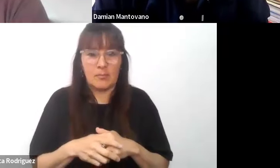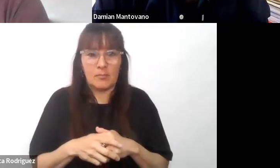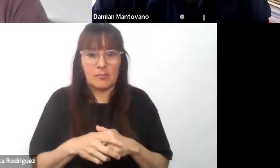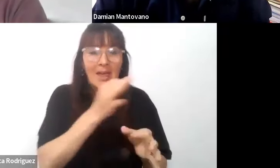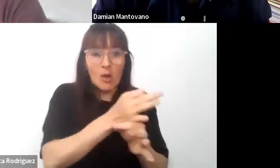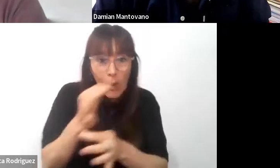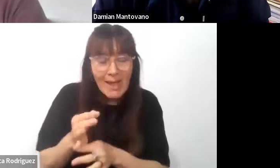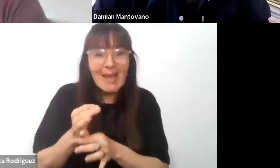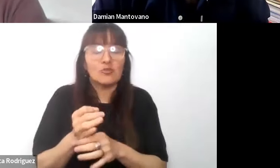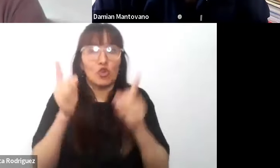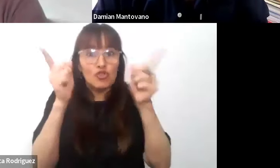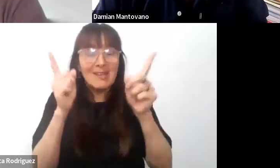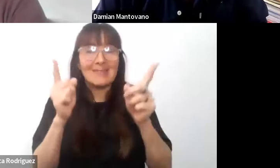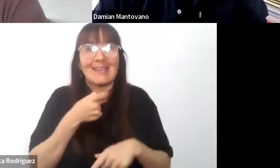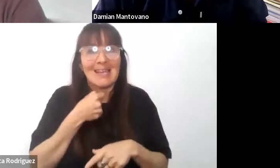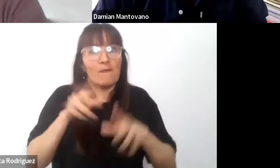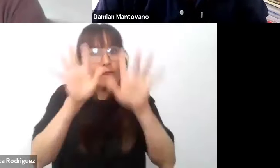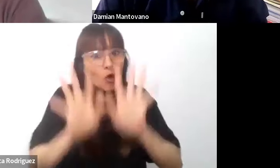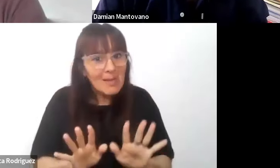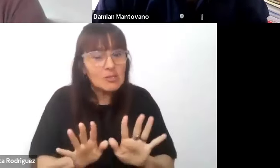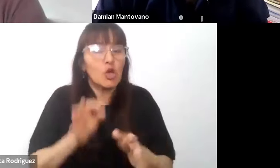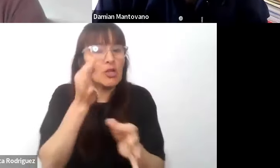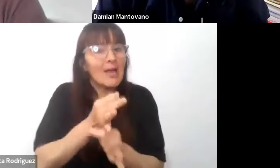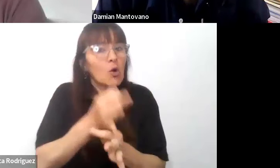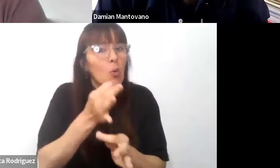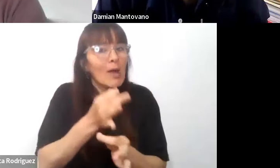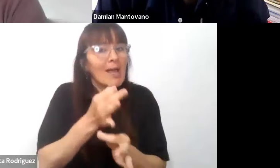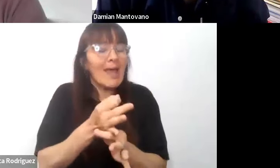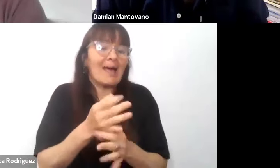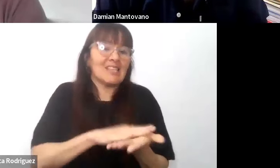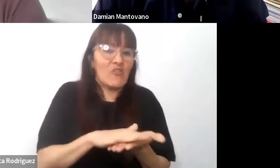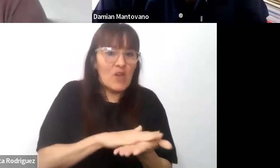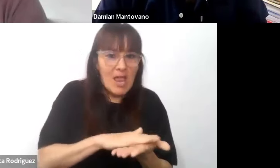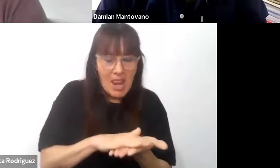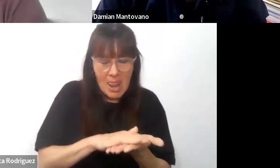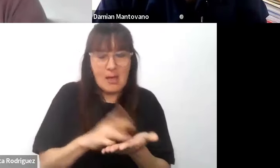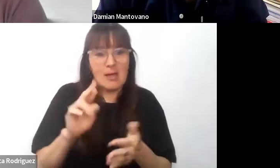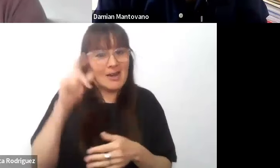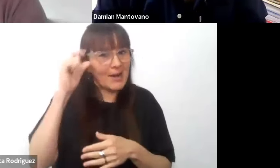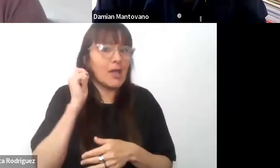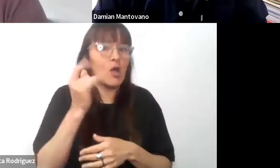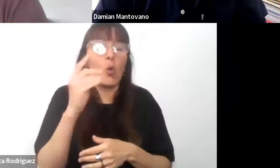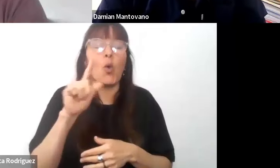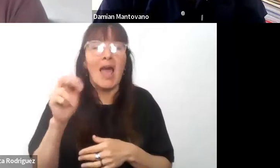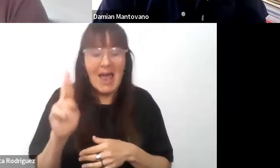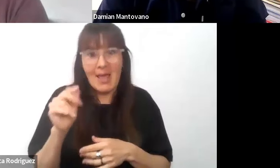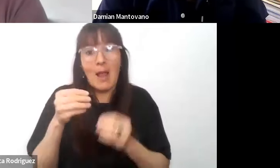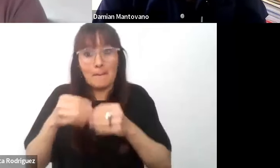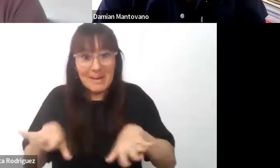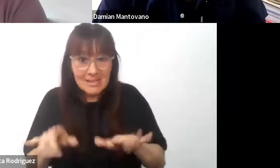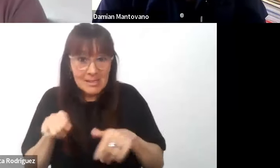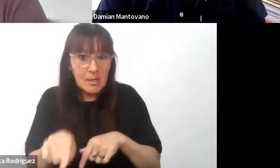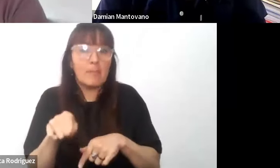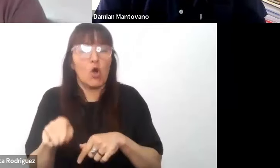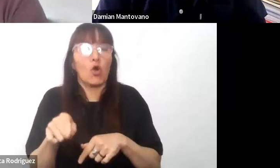quieran formarte inicialmente para escuelas de nivel o escuelas regulares tienen una formación que desde el inicio marca esta